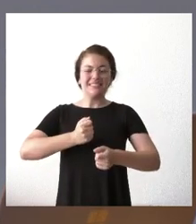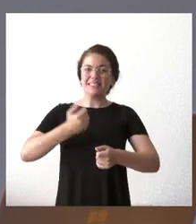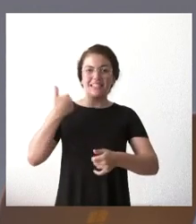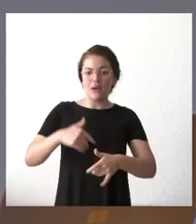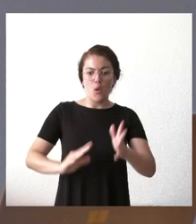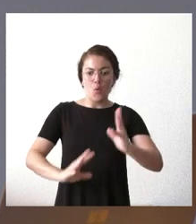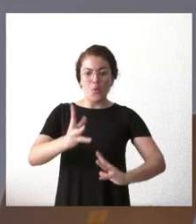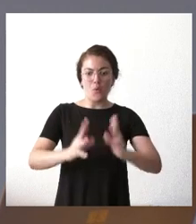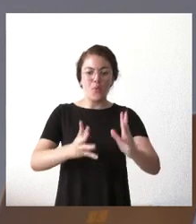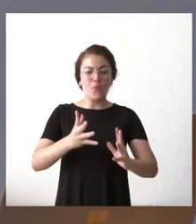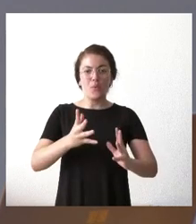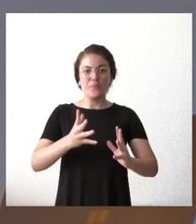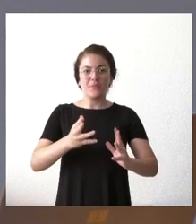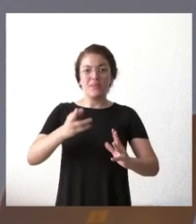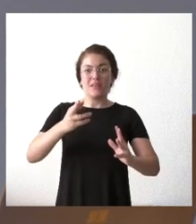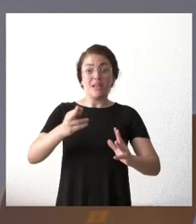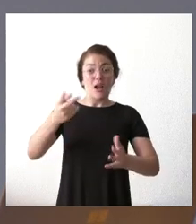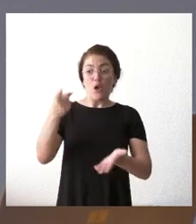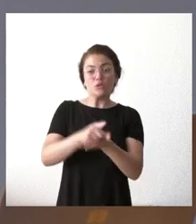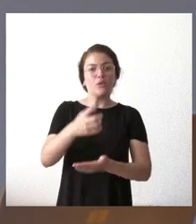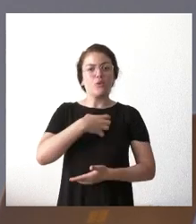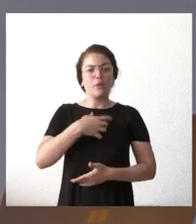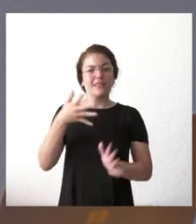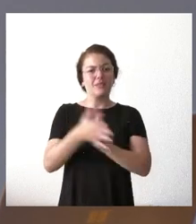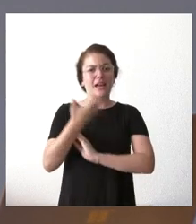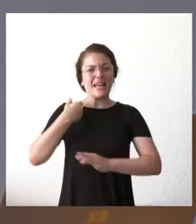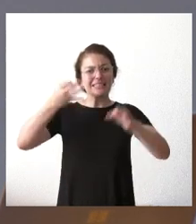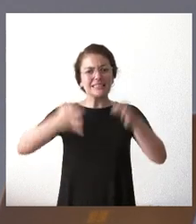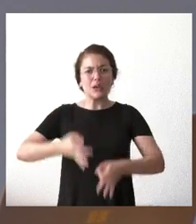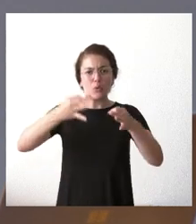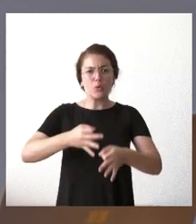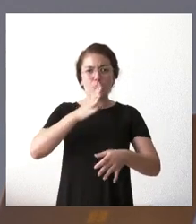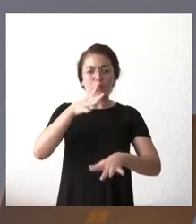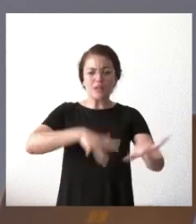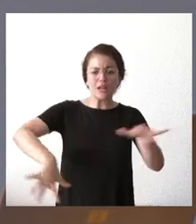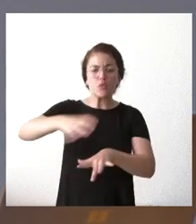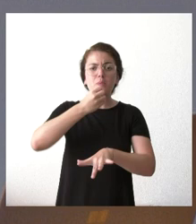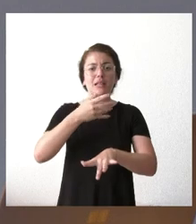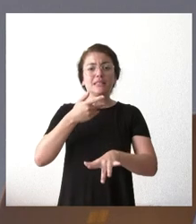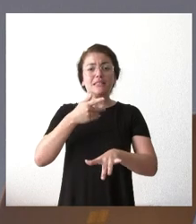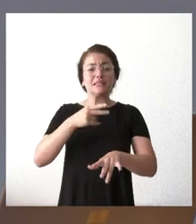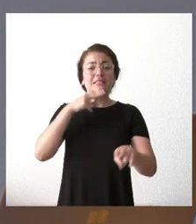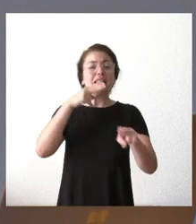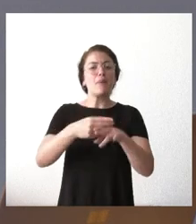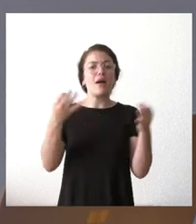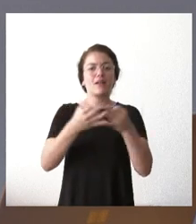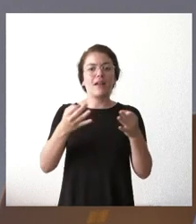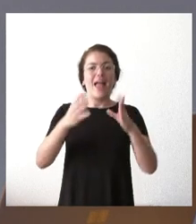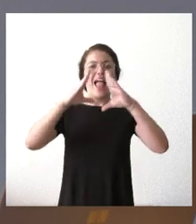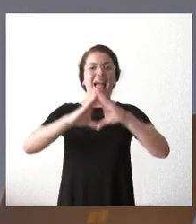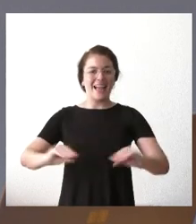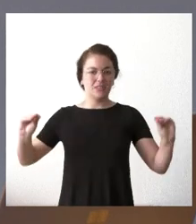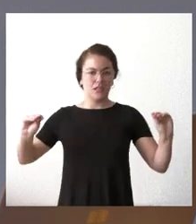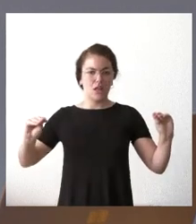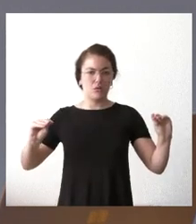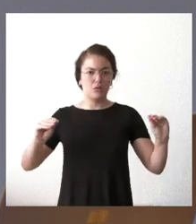producir, porque está mucho más asegurado removiendo el terreno y el perímetro, se llama un incendio extinguido. Por lo tanto, en